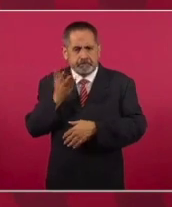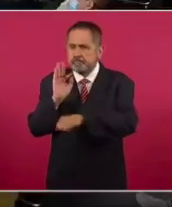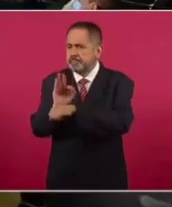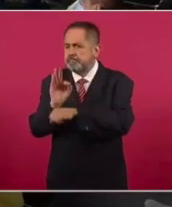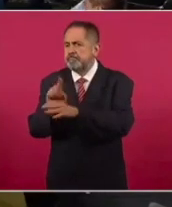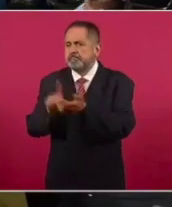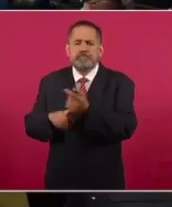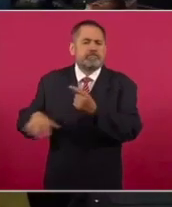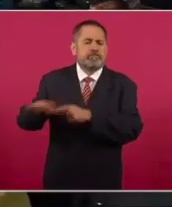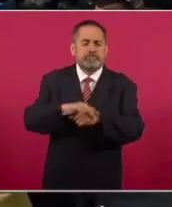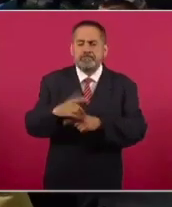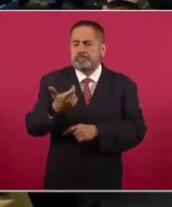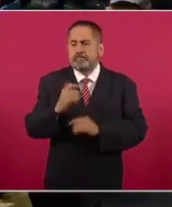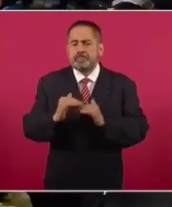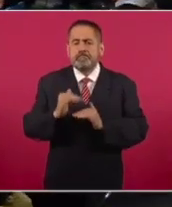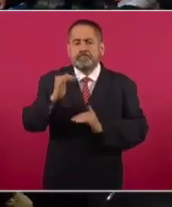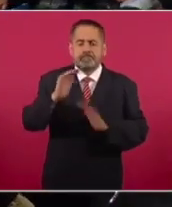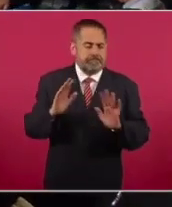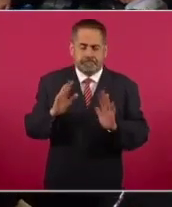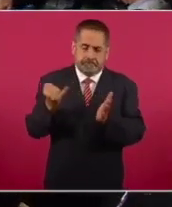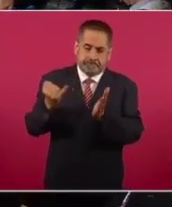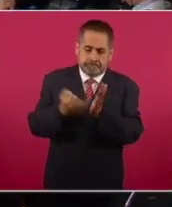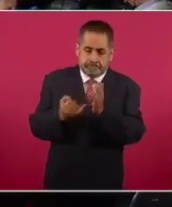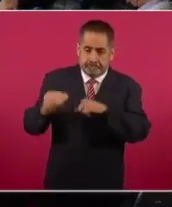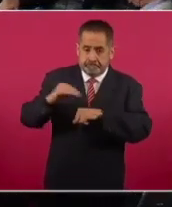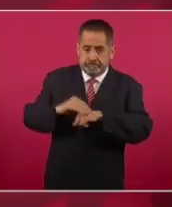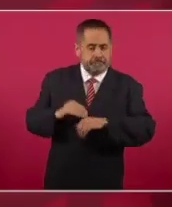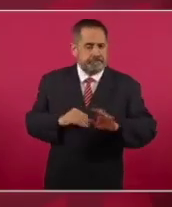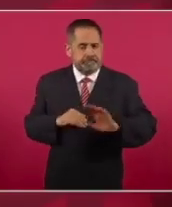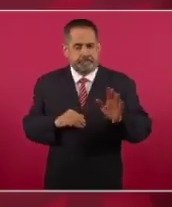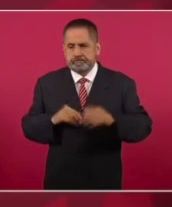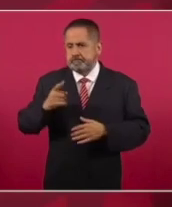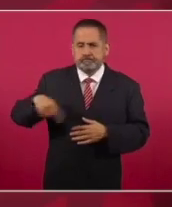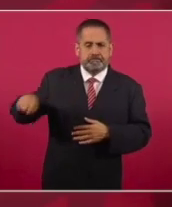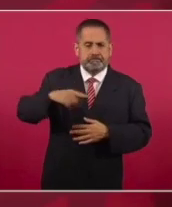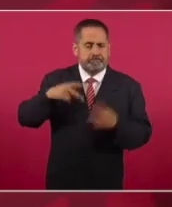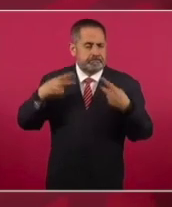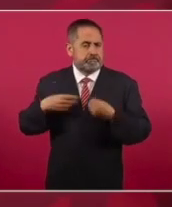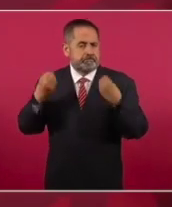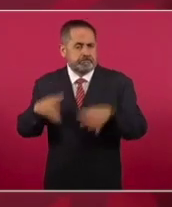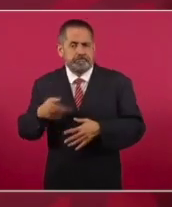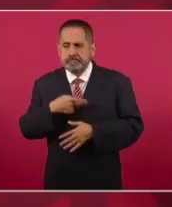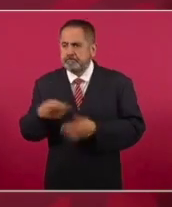porque la inflación es un impuesto que afecta a los trabajadores, que afecta a los pobres